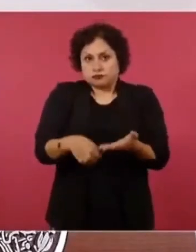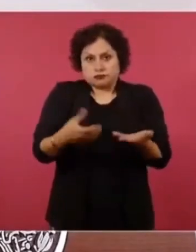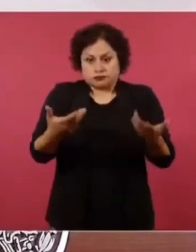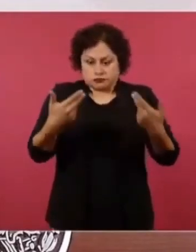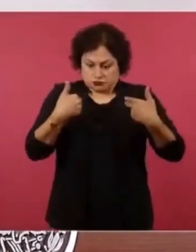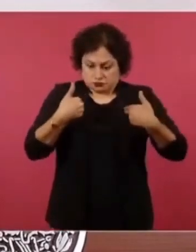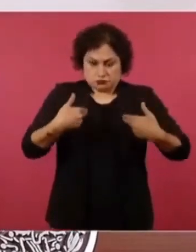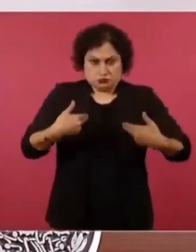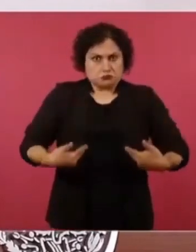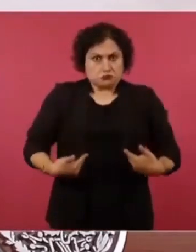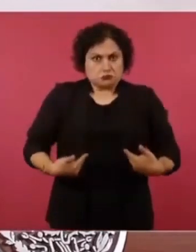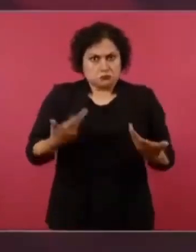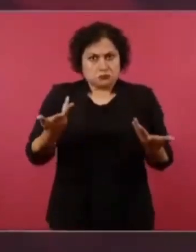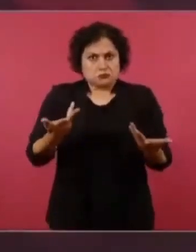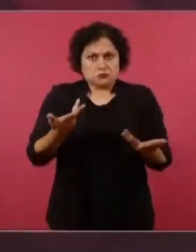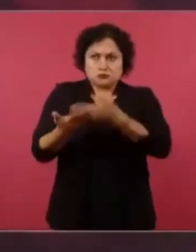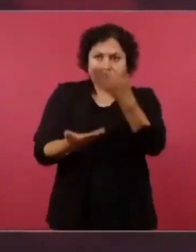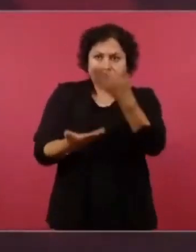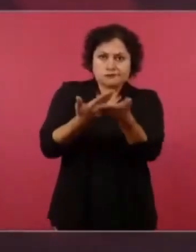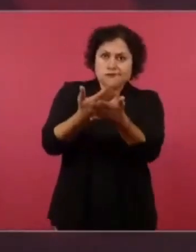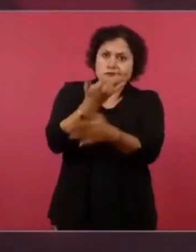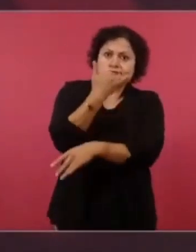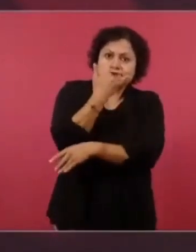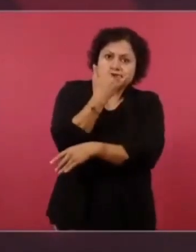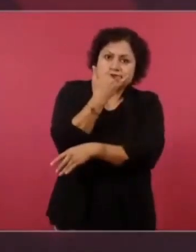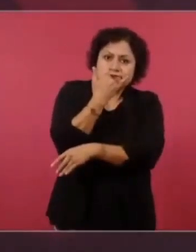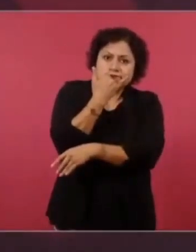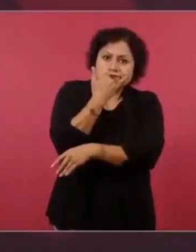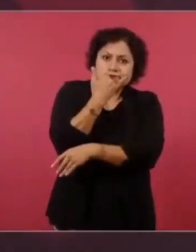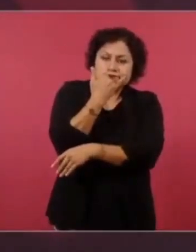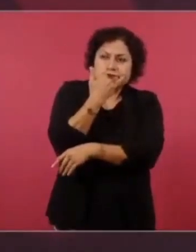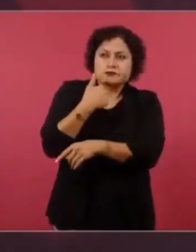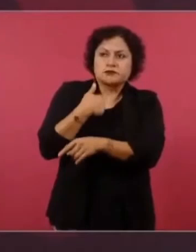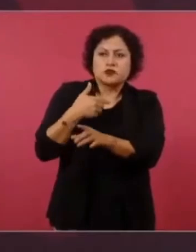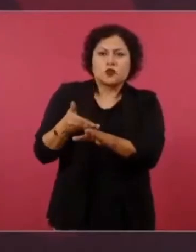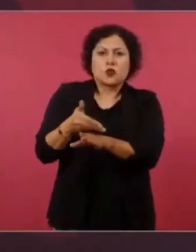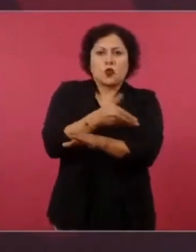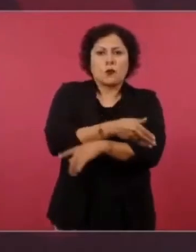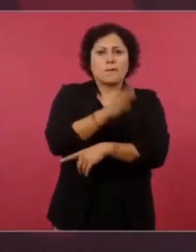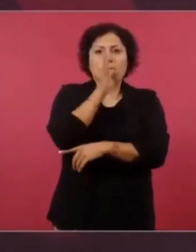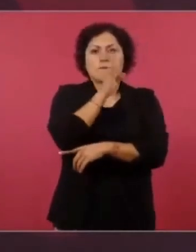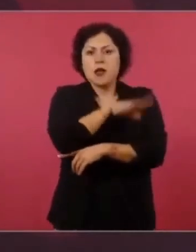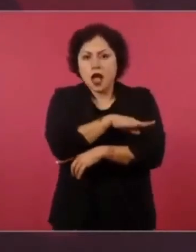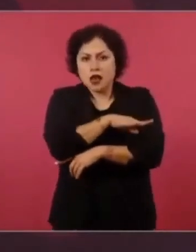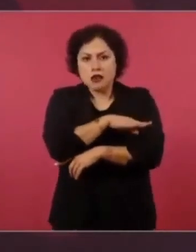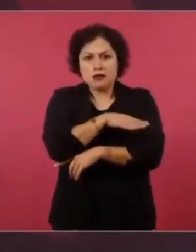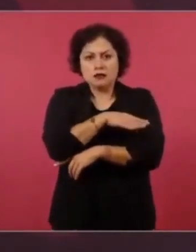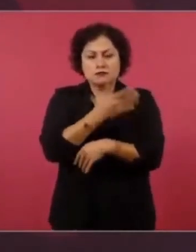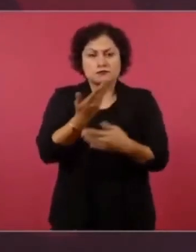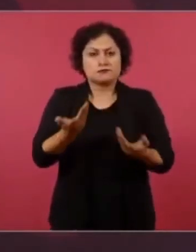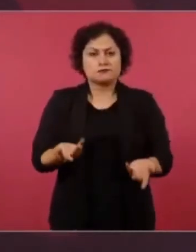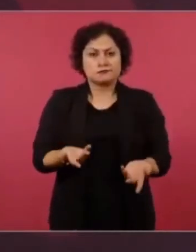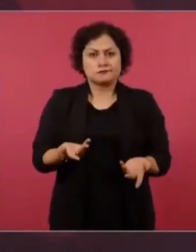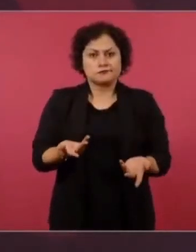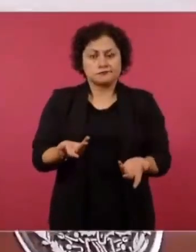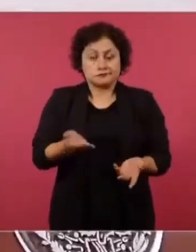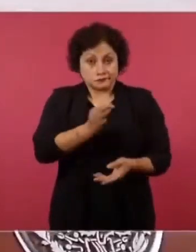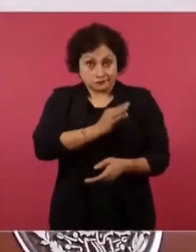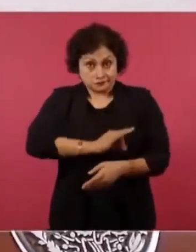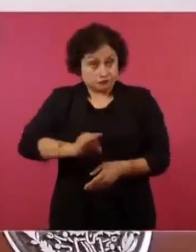por lo que hice, pero